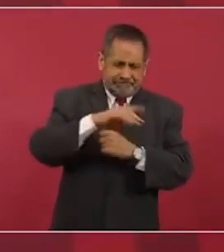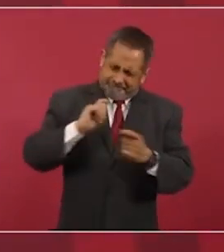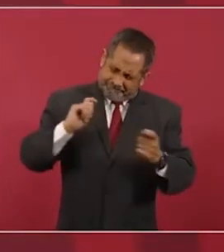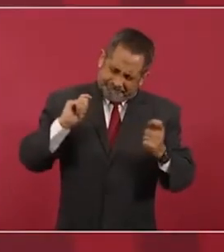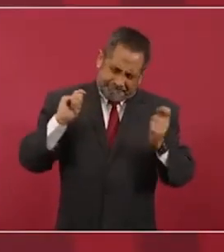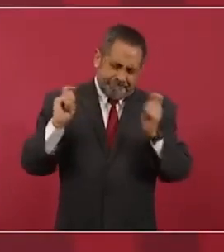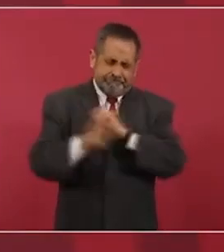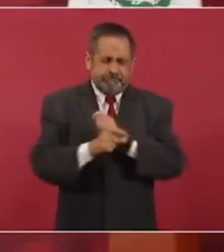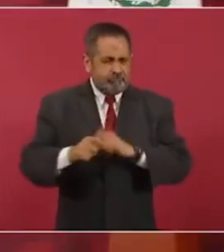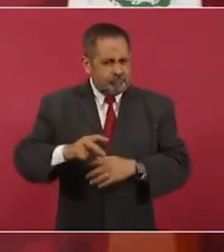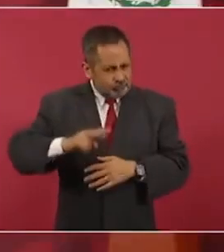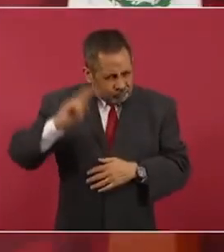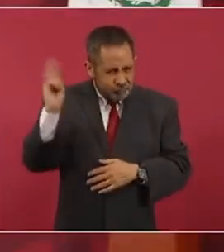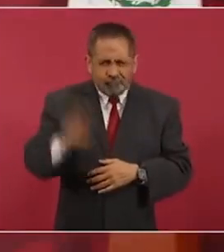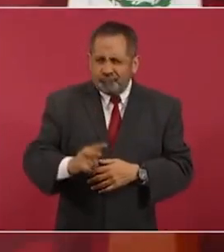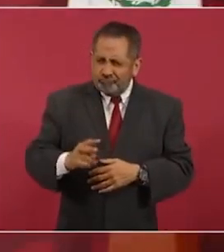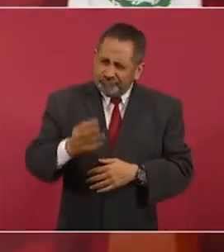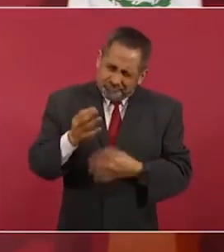cambios verdaderos